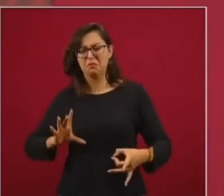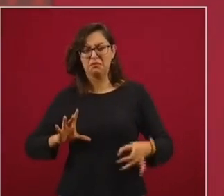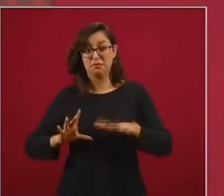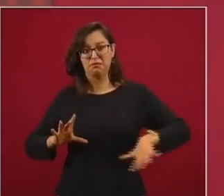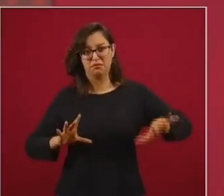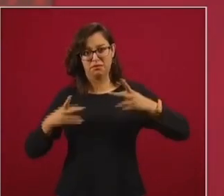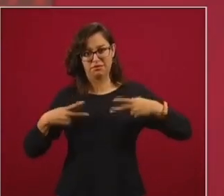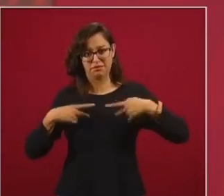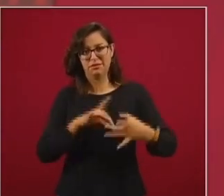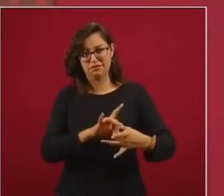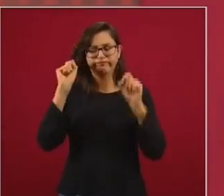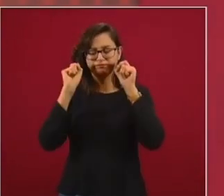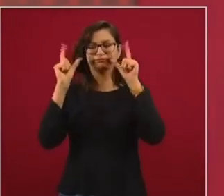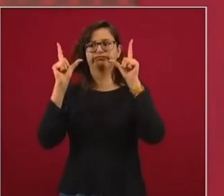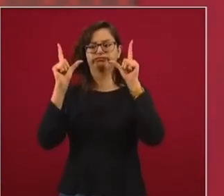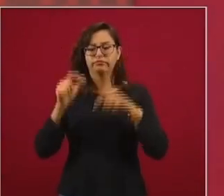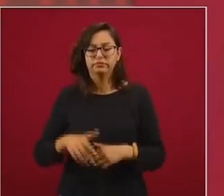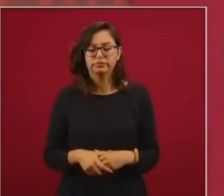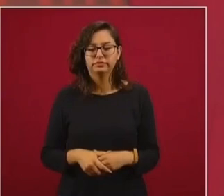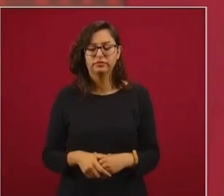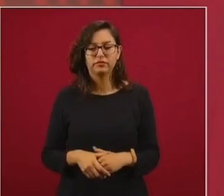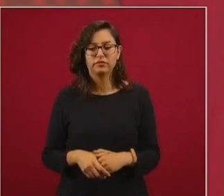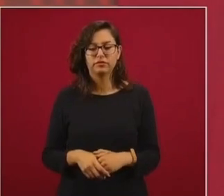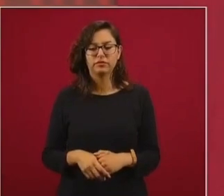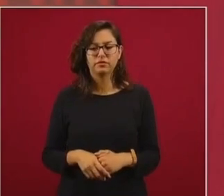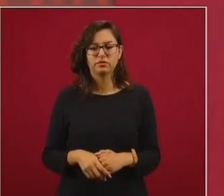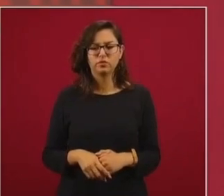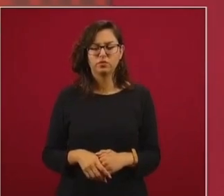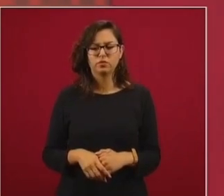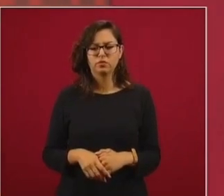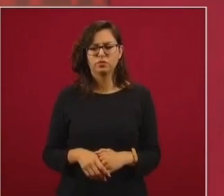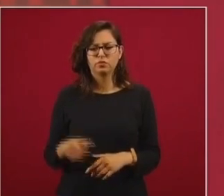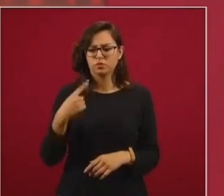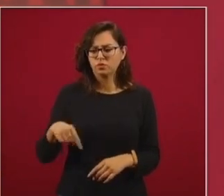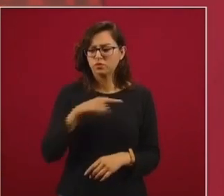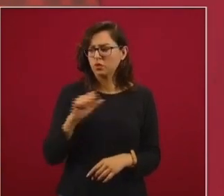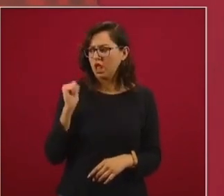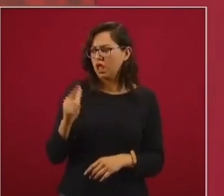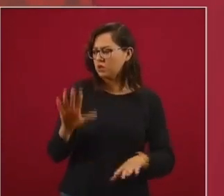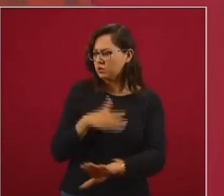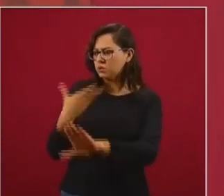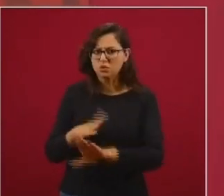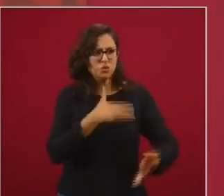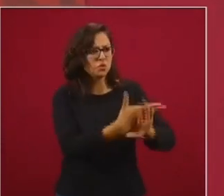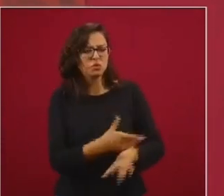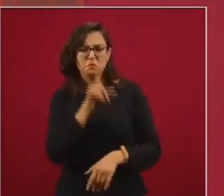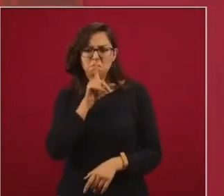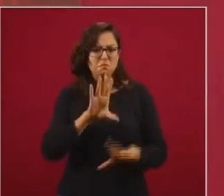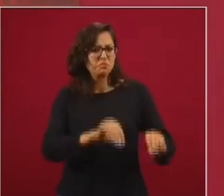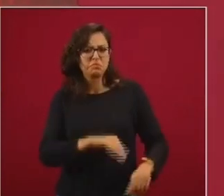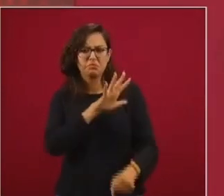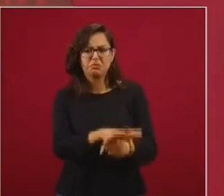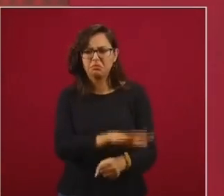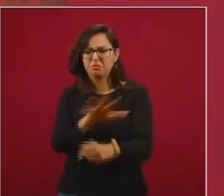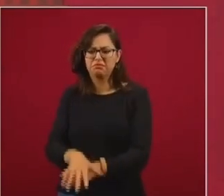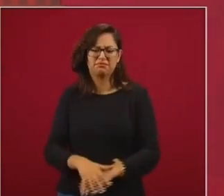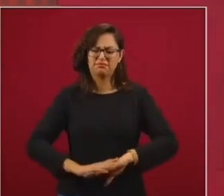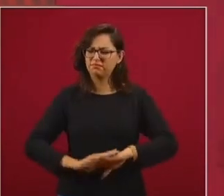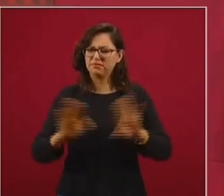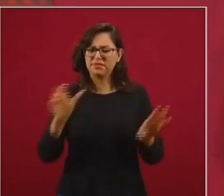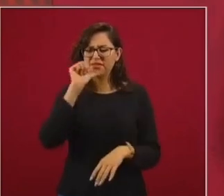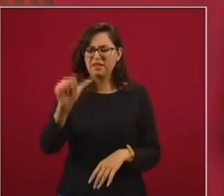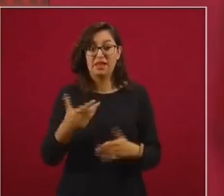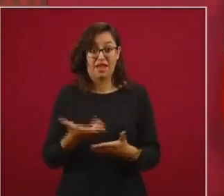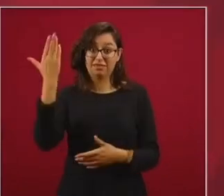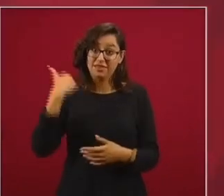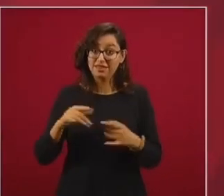no de los grupos de poder. Y nosotros no vamos a reprimir a nadie, no va haber censura, nunca. Casos como los de